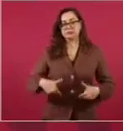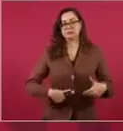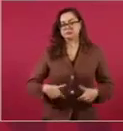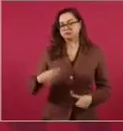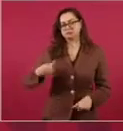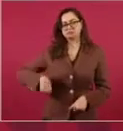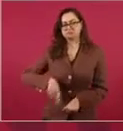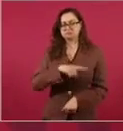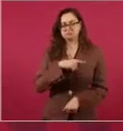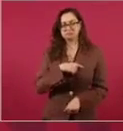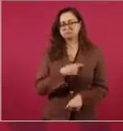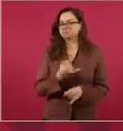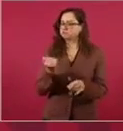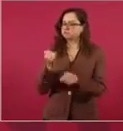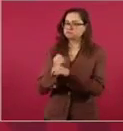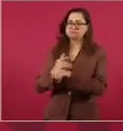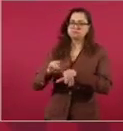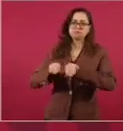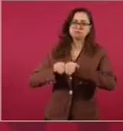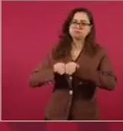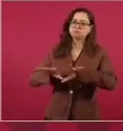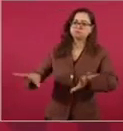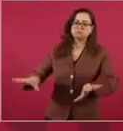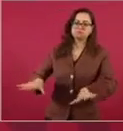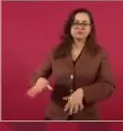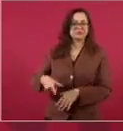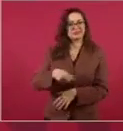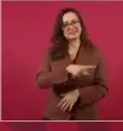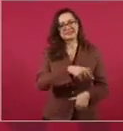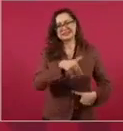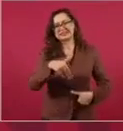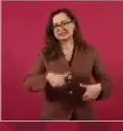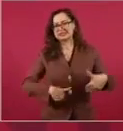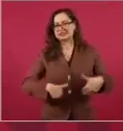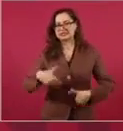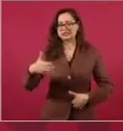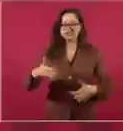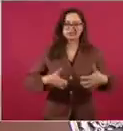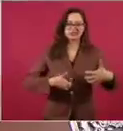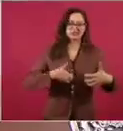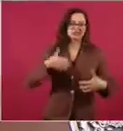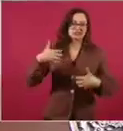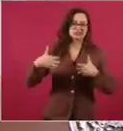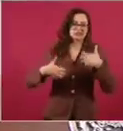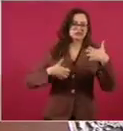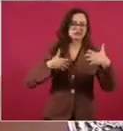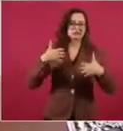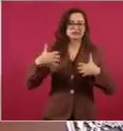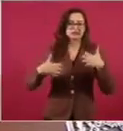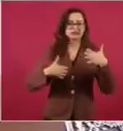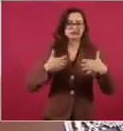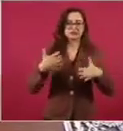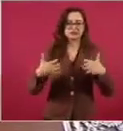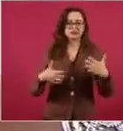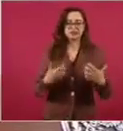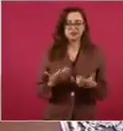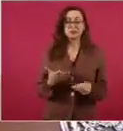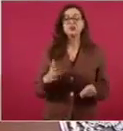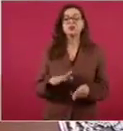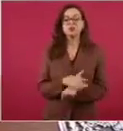Porque aquí no sólo están involucrados